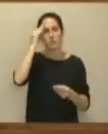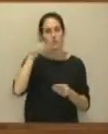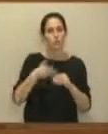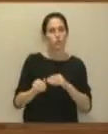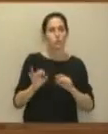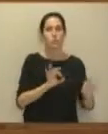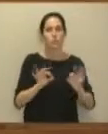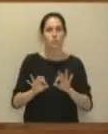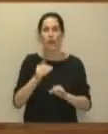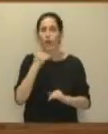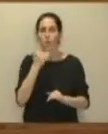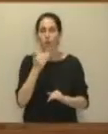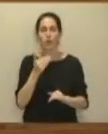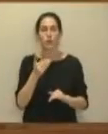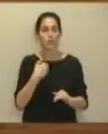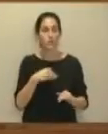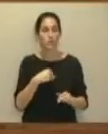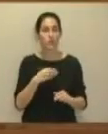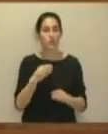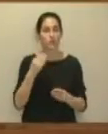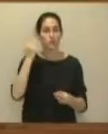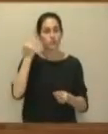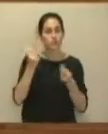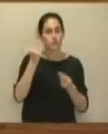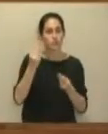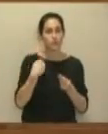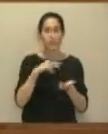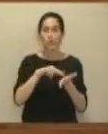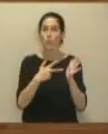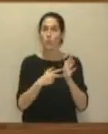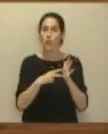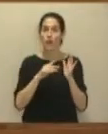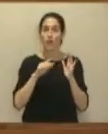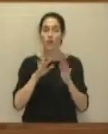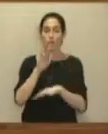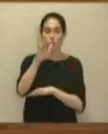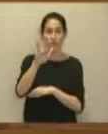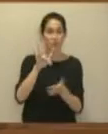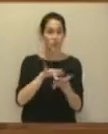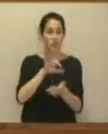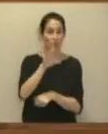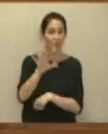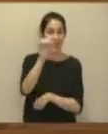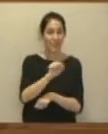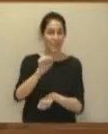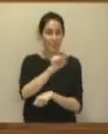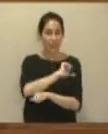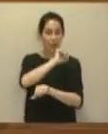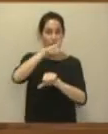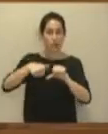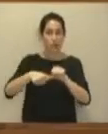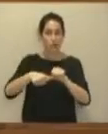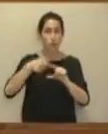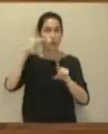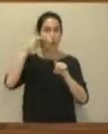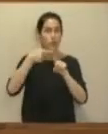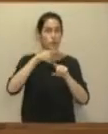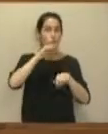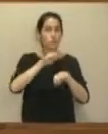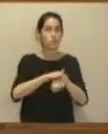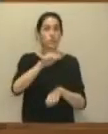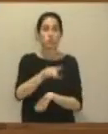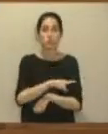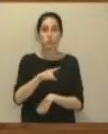plan forestal para sus primeros 15 años. Nosotros creemos que no, que no se han cumplido, pero nos gustaría saber cuál es